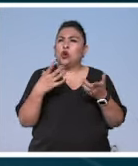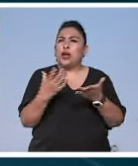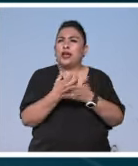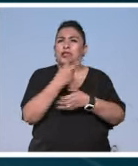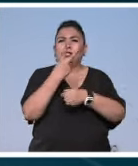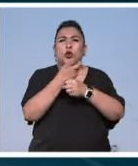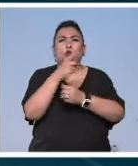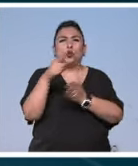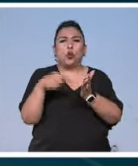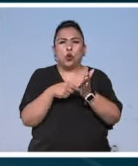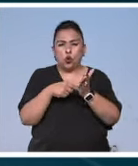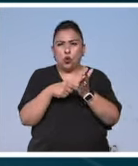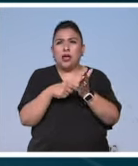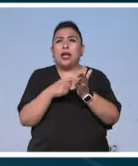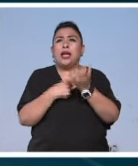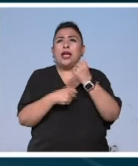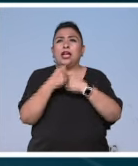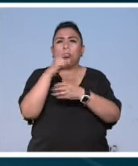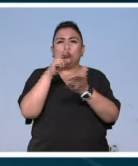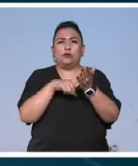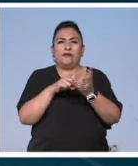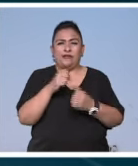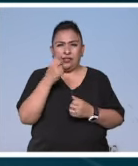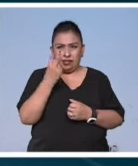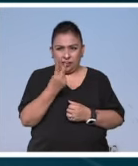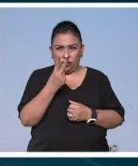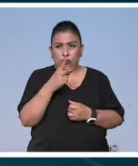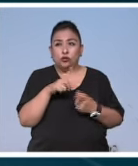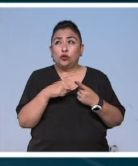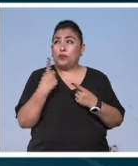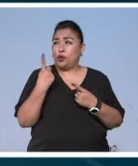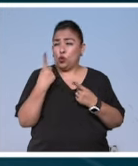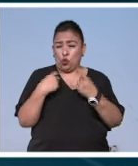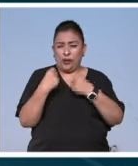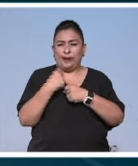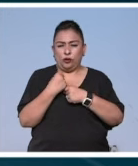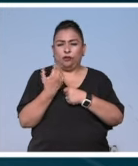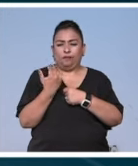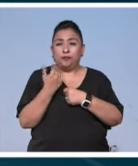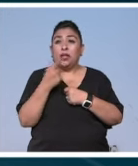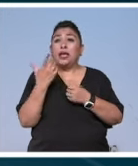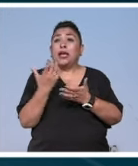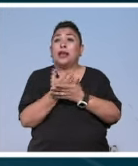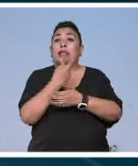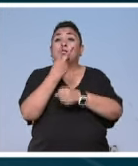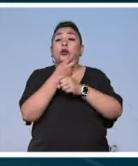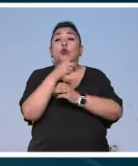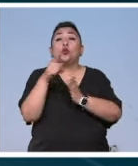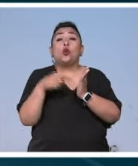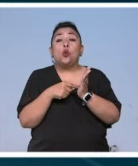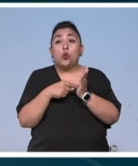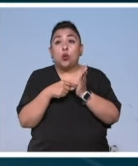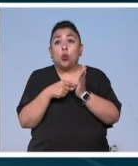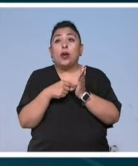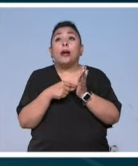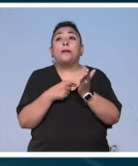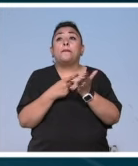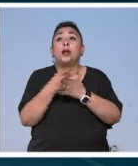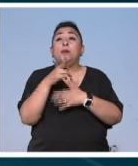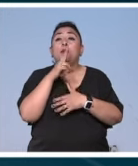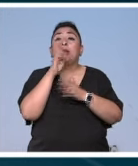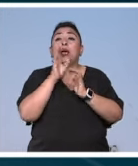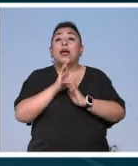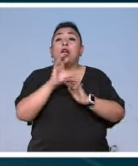el segundo lugar en el año 2022 y el año pasado gané el segundo lugar y premio a la mejor